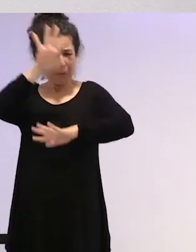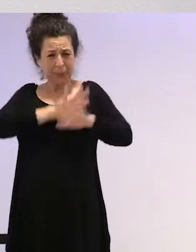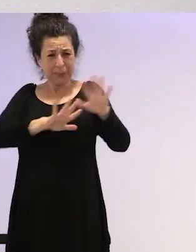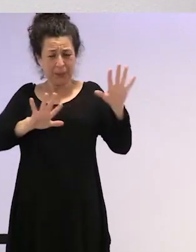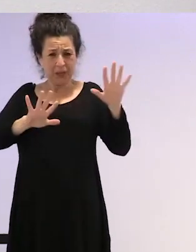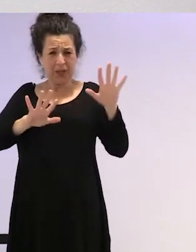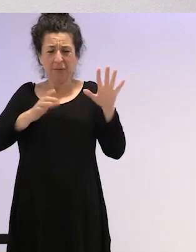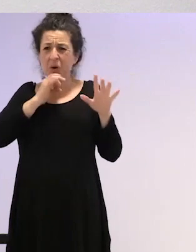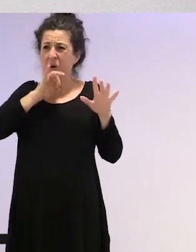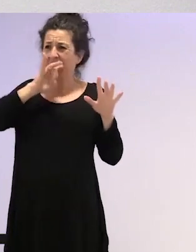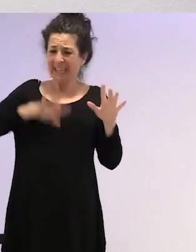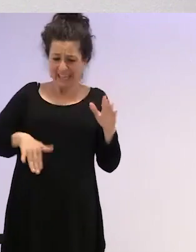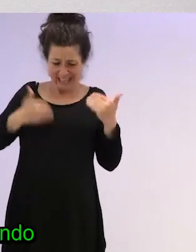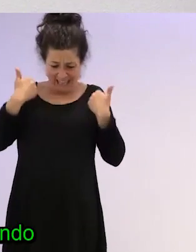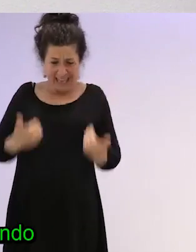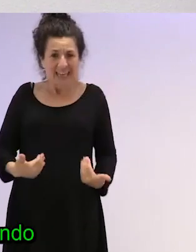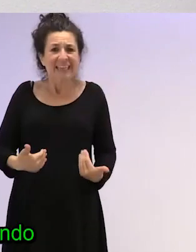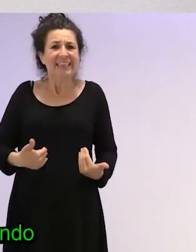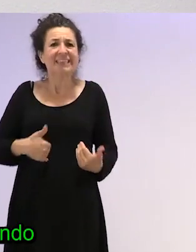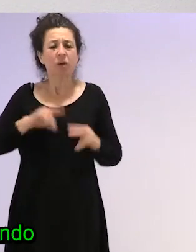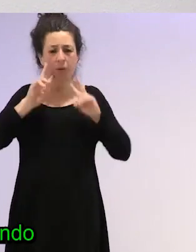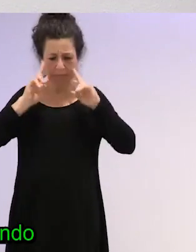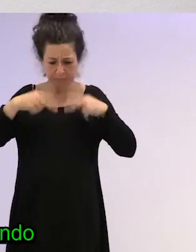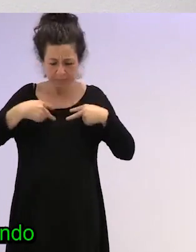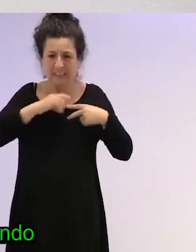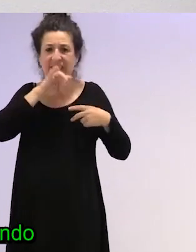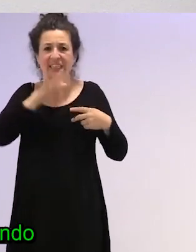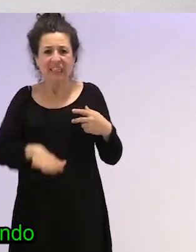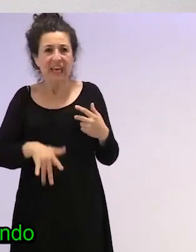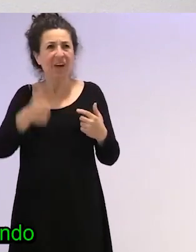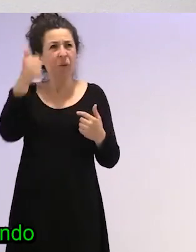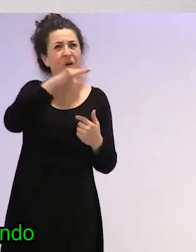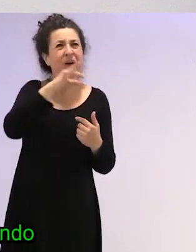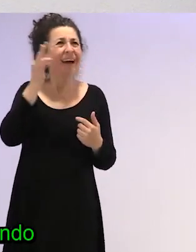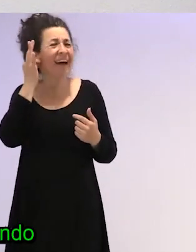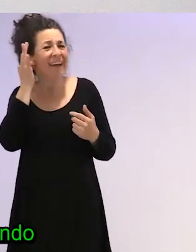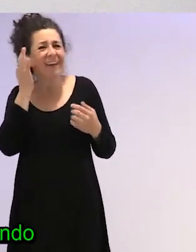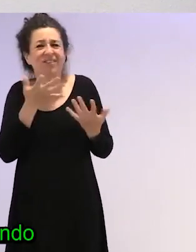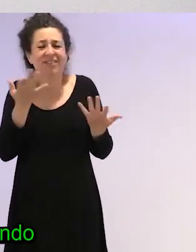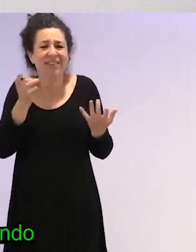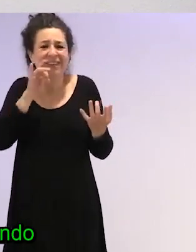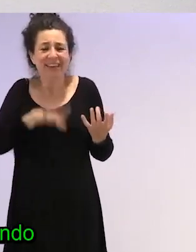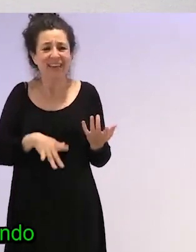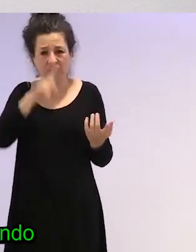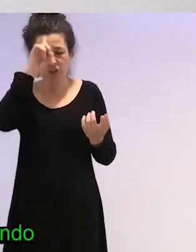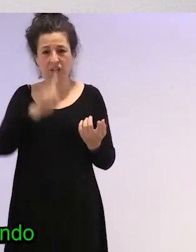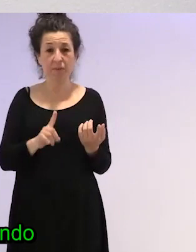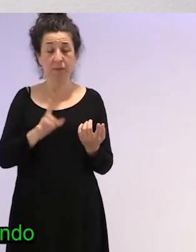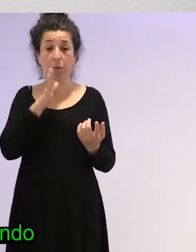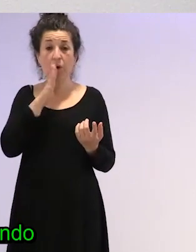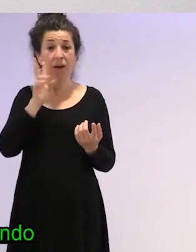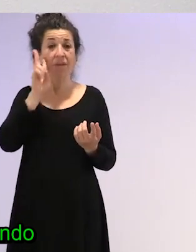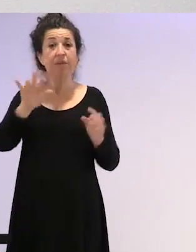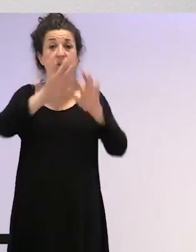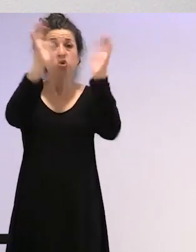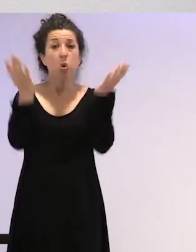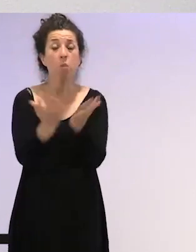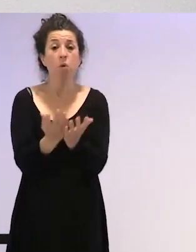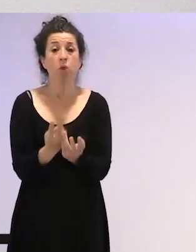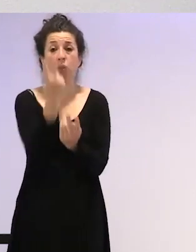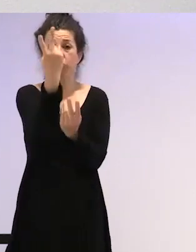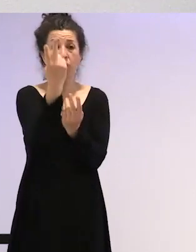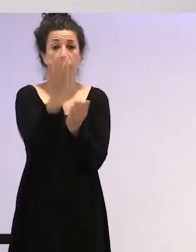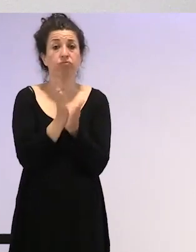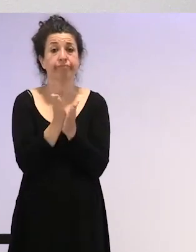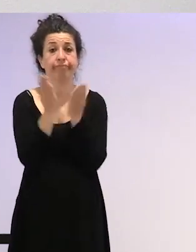identificar quién eres en cuanto a género, cuando vemos un mundo en que hay dos categorías y una